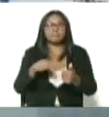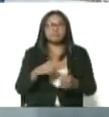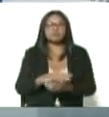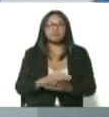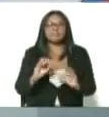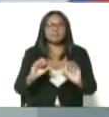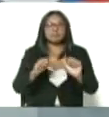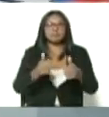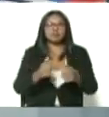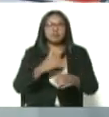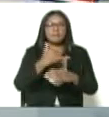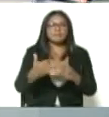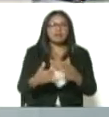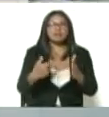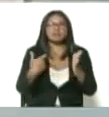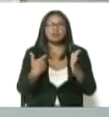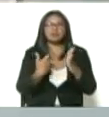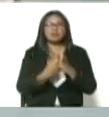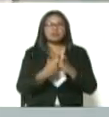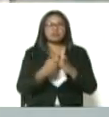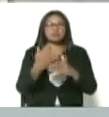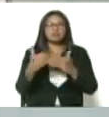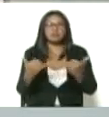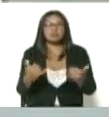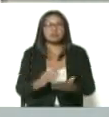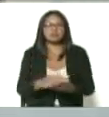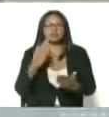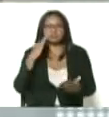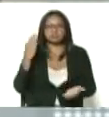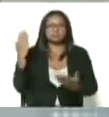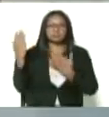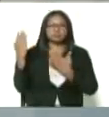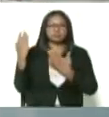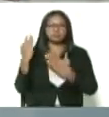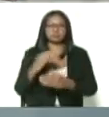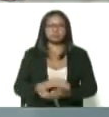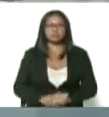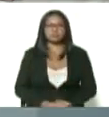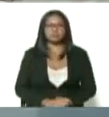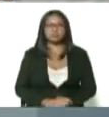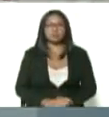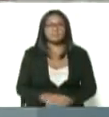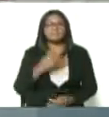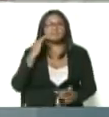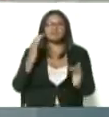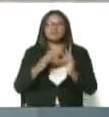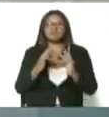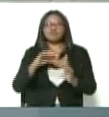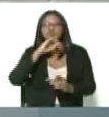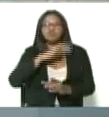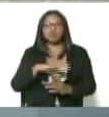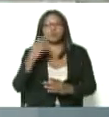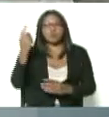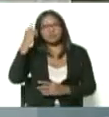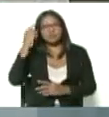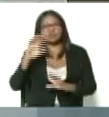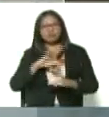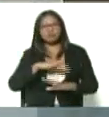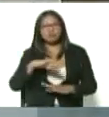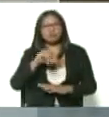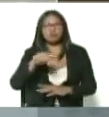inicio a este plan de vacunación. Adelante, gobernador Héctor Rodríguez, para este histórico día donde